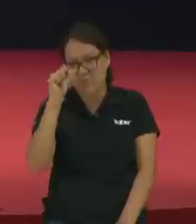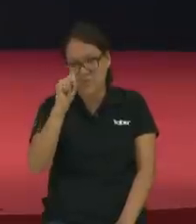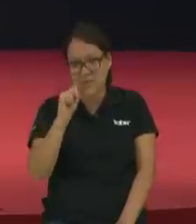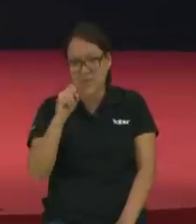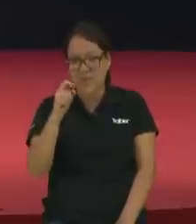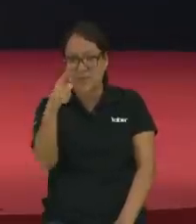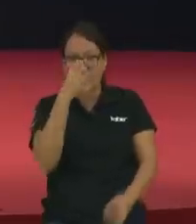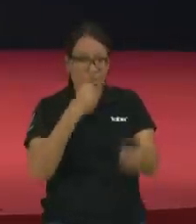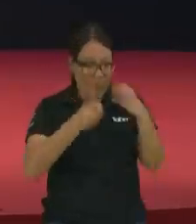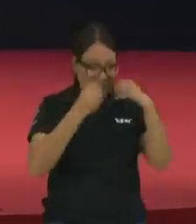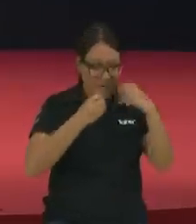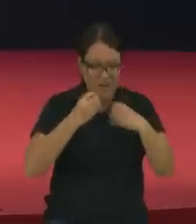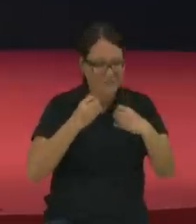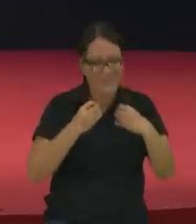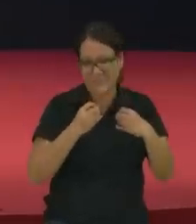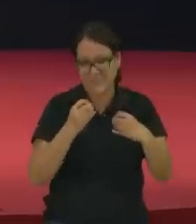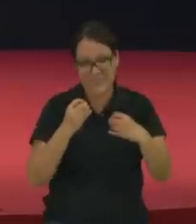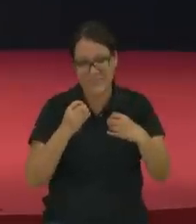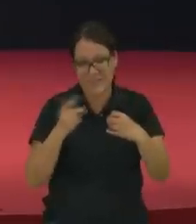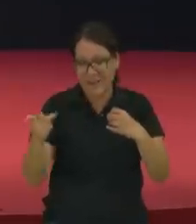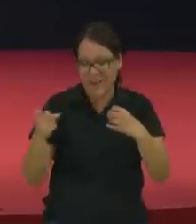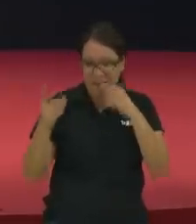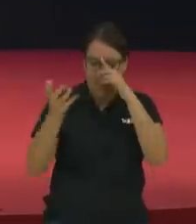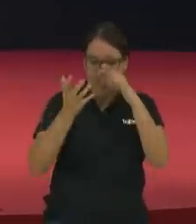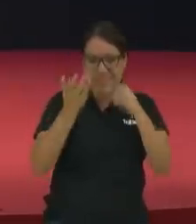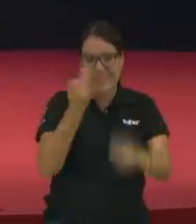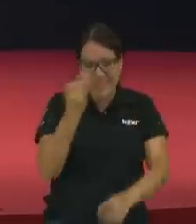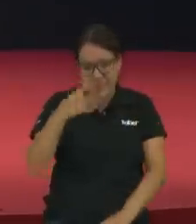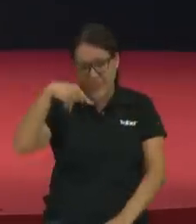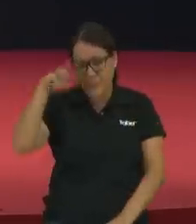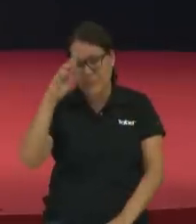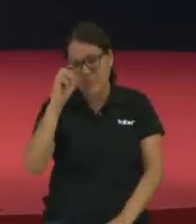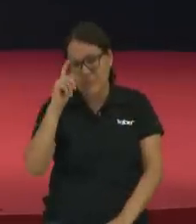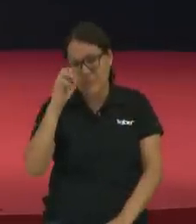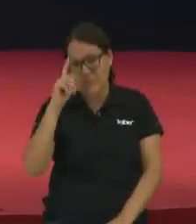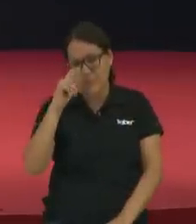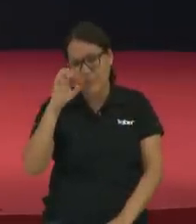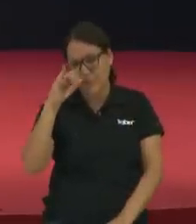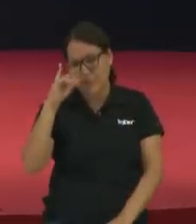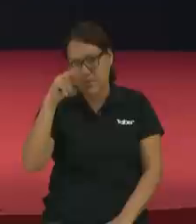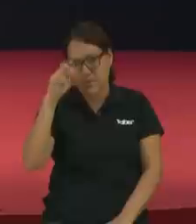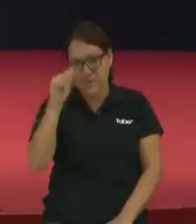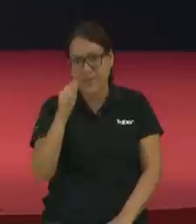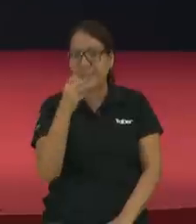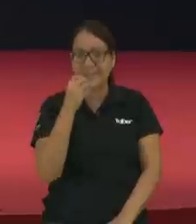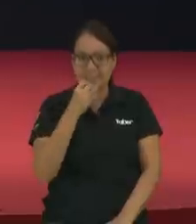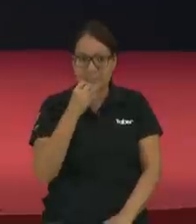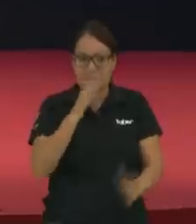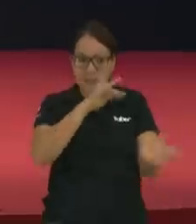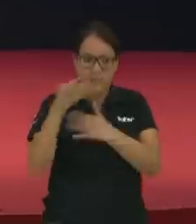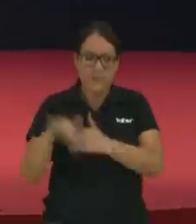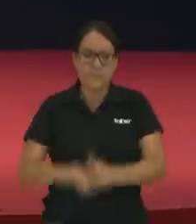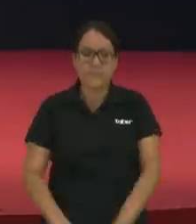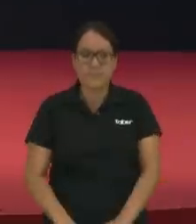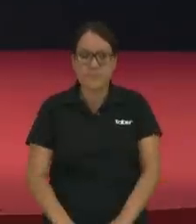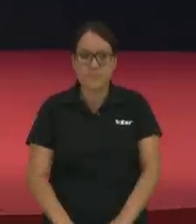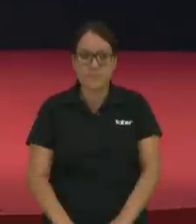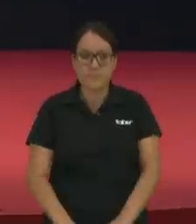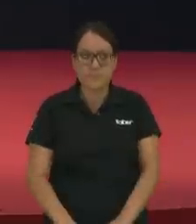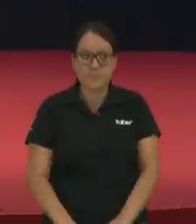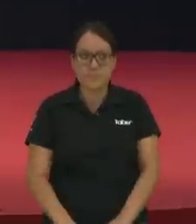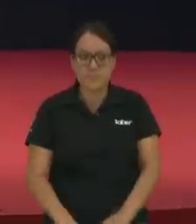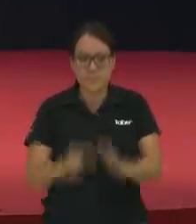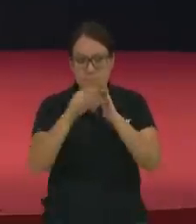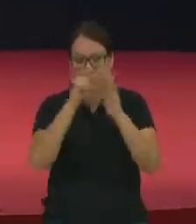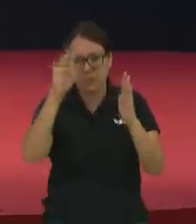carbohidrato es necesario el abecedario del creyente en Proverbios 22 me dice en el versículo